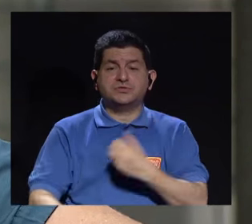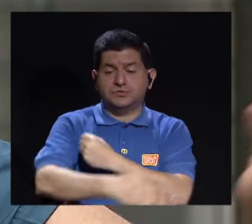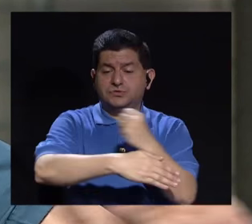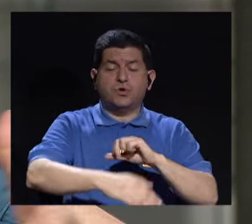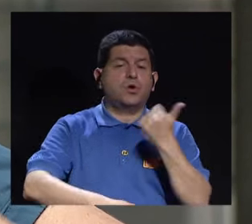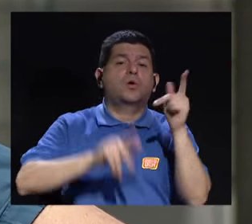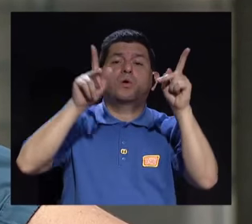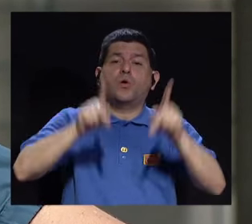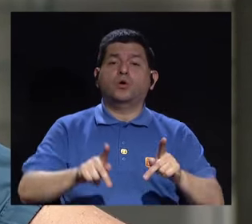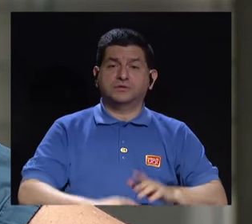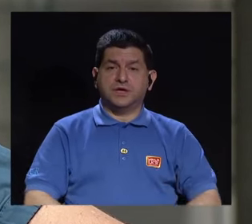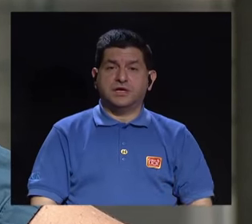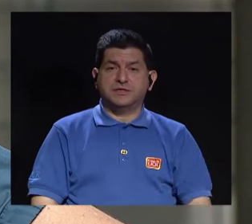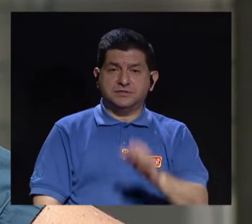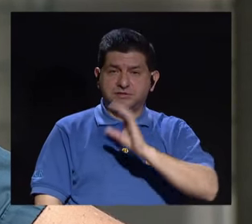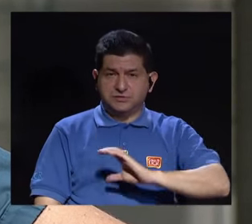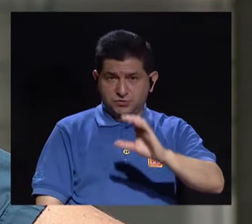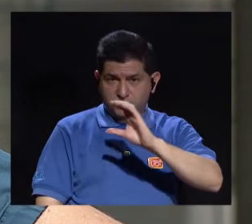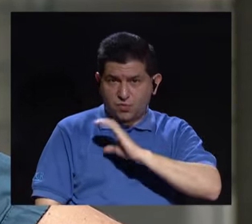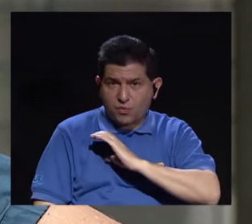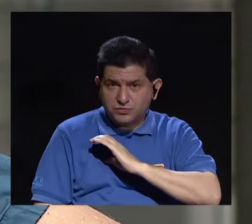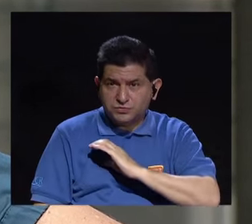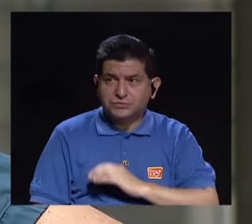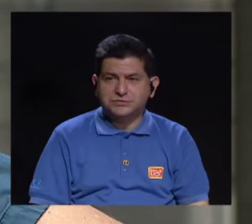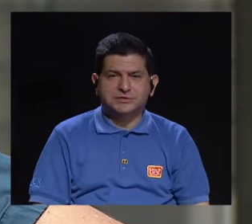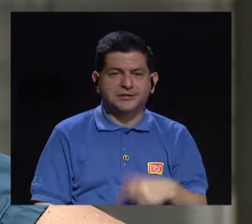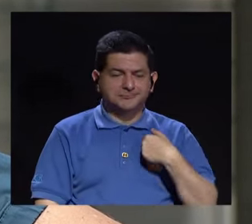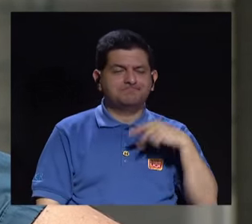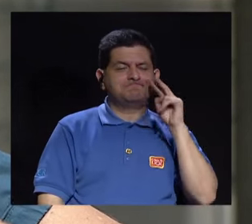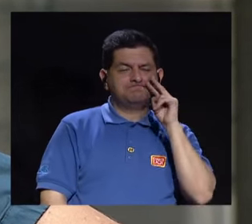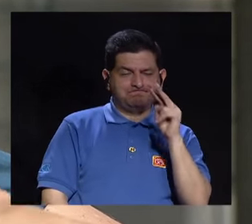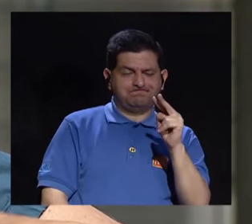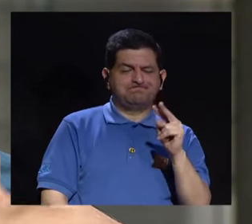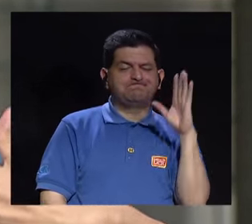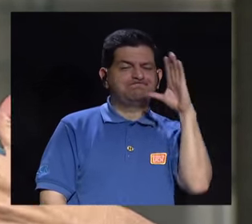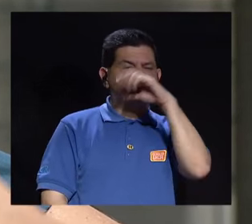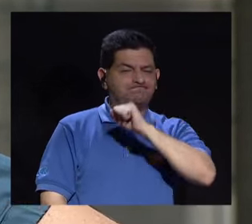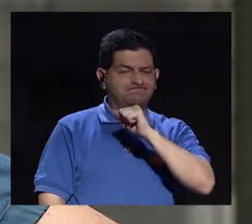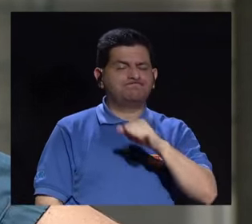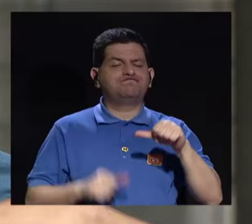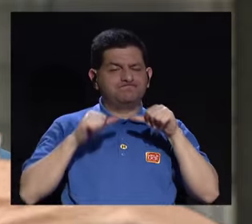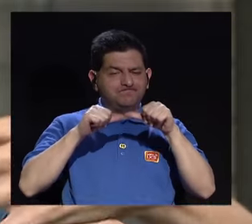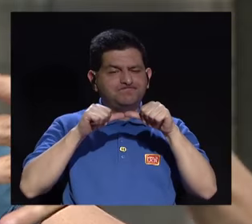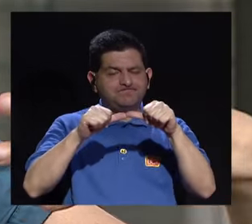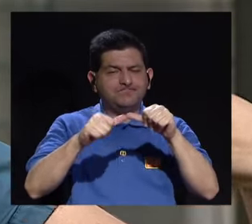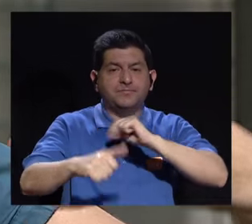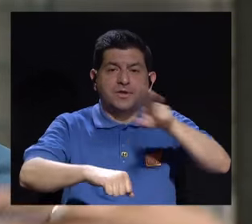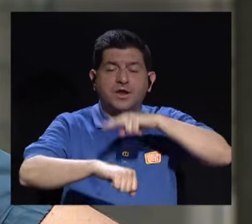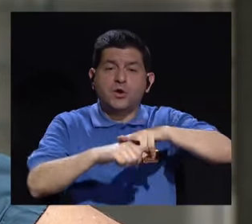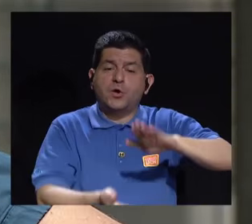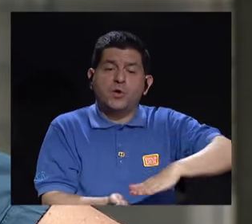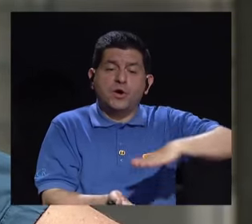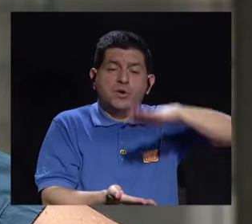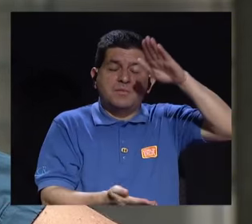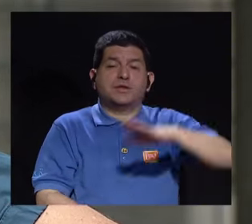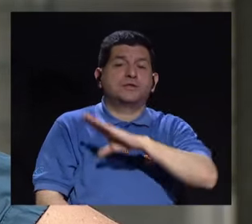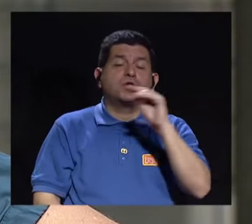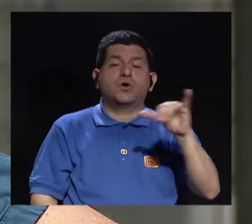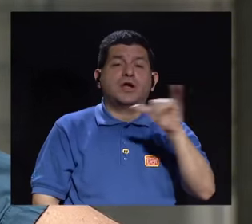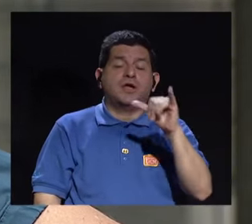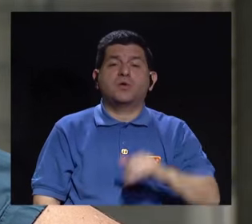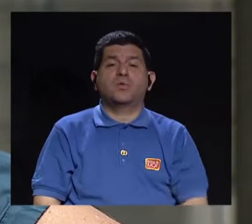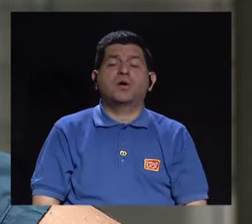cocina para los otros. Conductas que son bastante notables si uno las va observando con continuidad y que van generalmente aumentando. Y